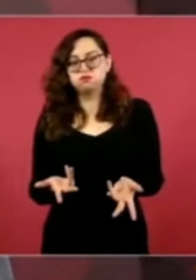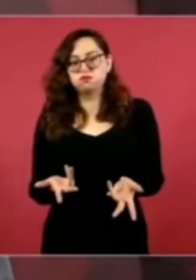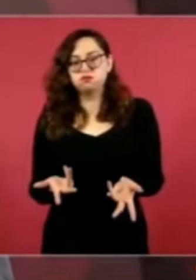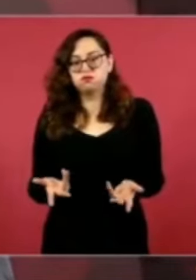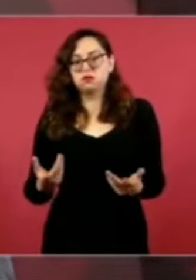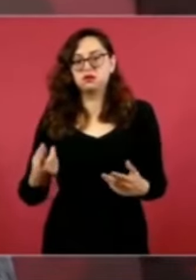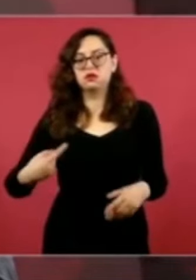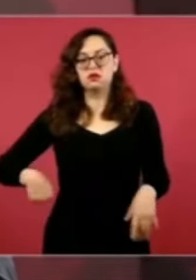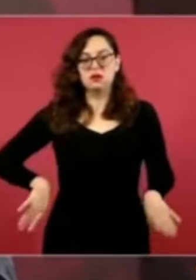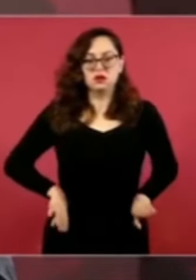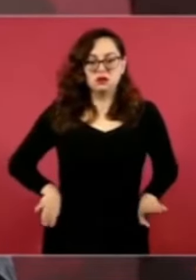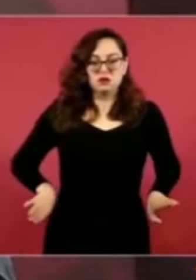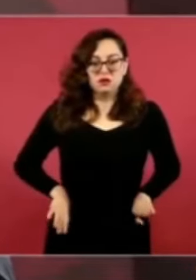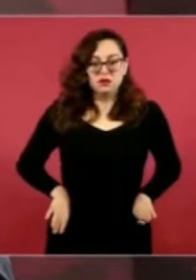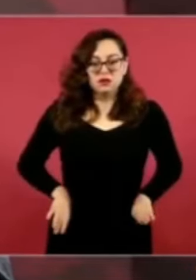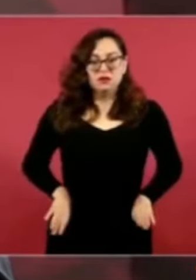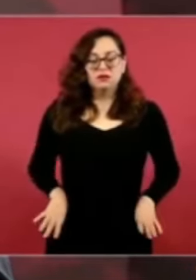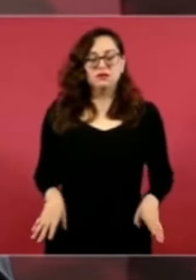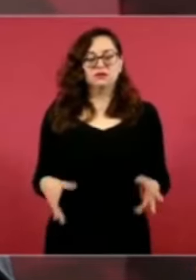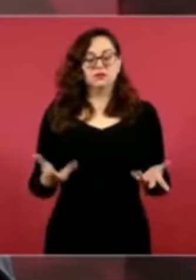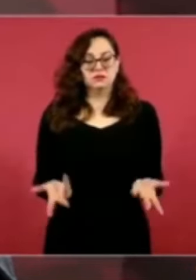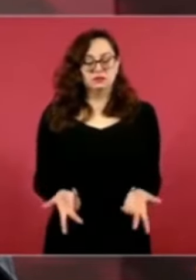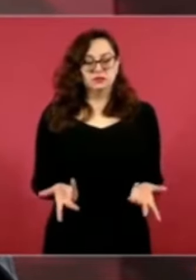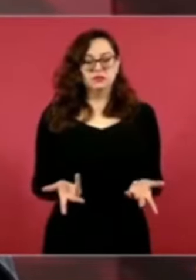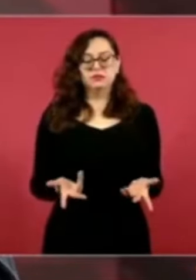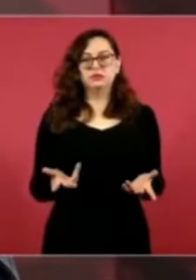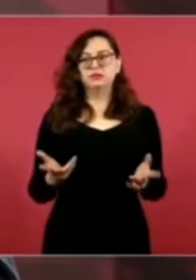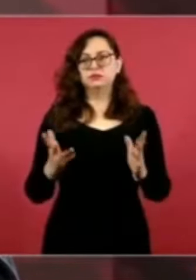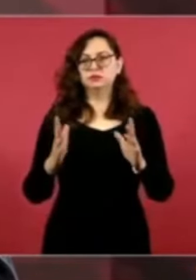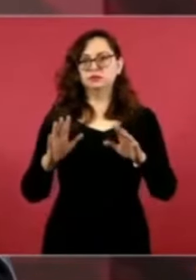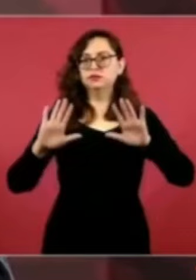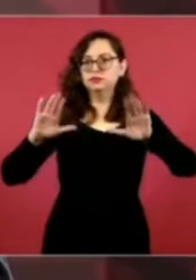posturas en política exterior.